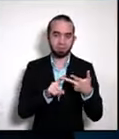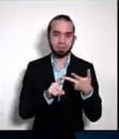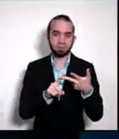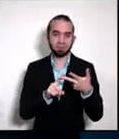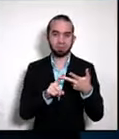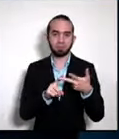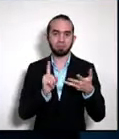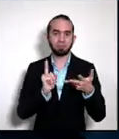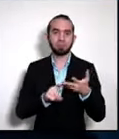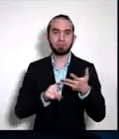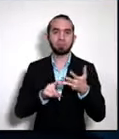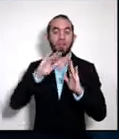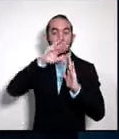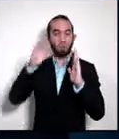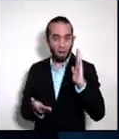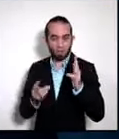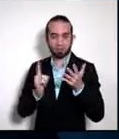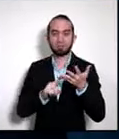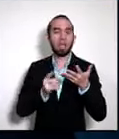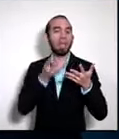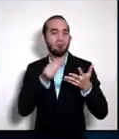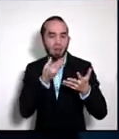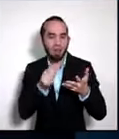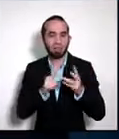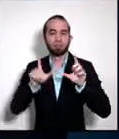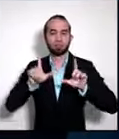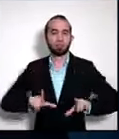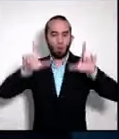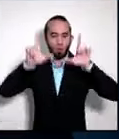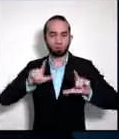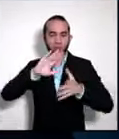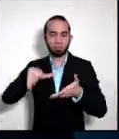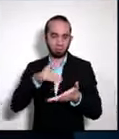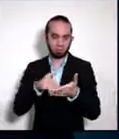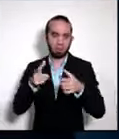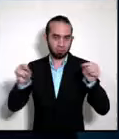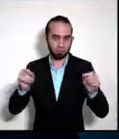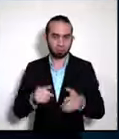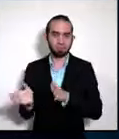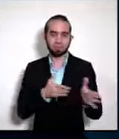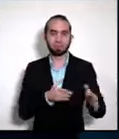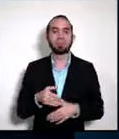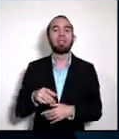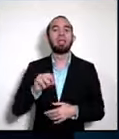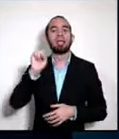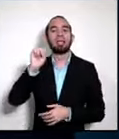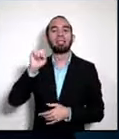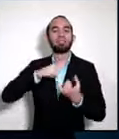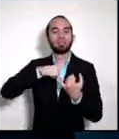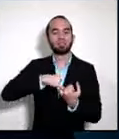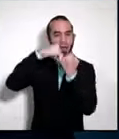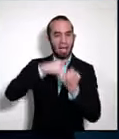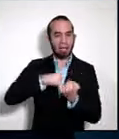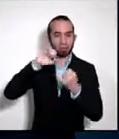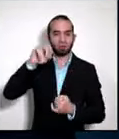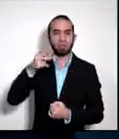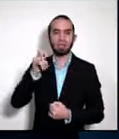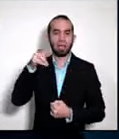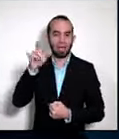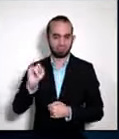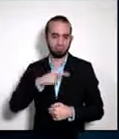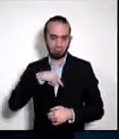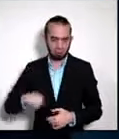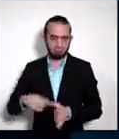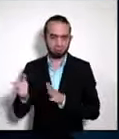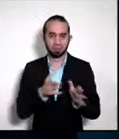en Dubái, en Israel, en Tokio, en Shanghái, en